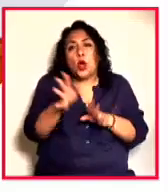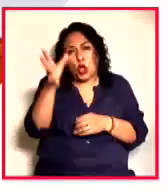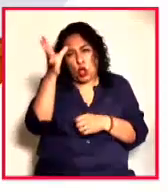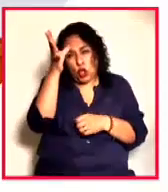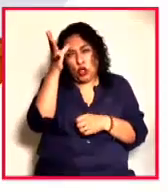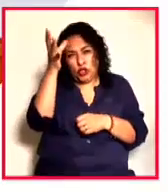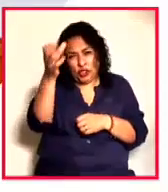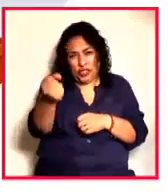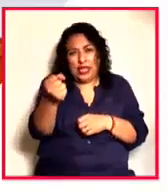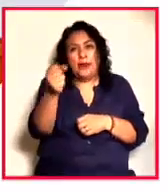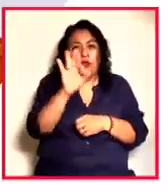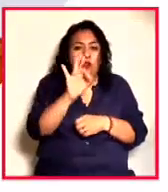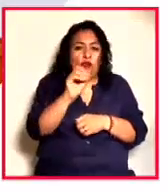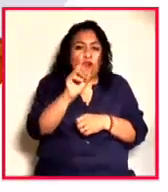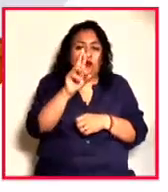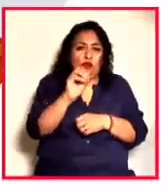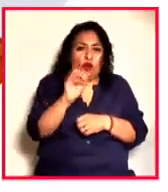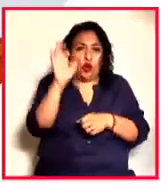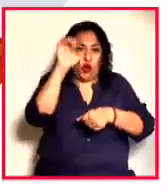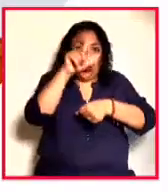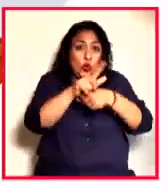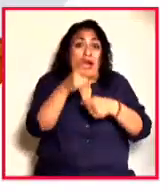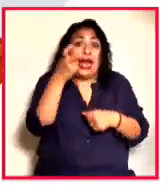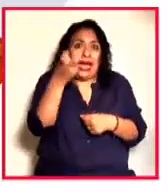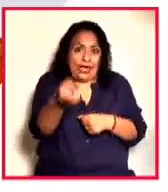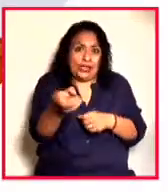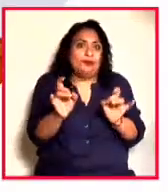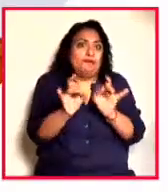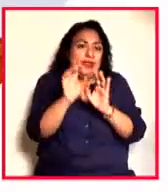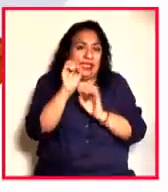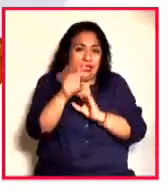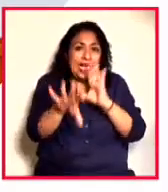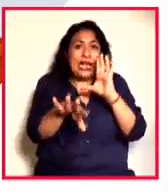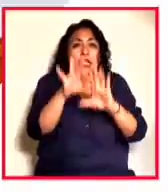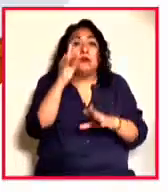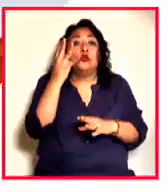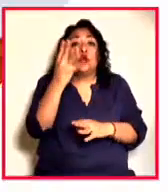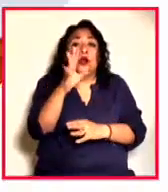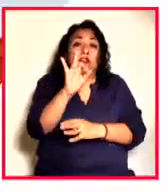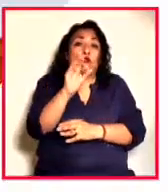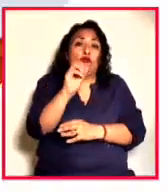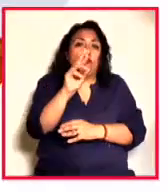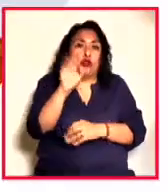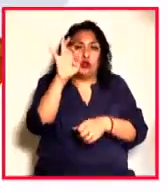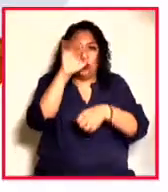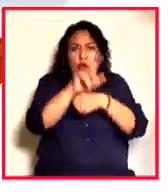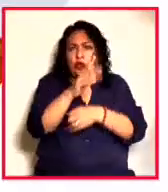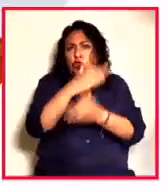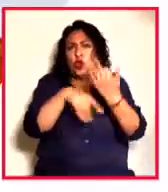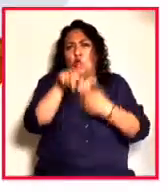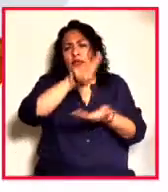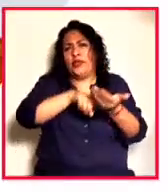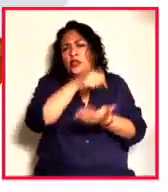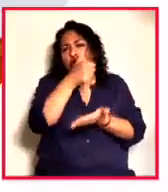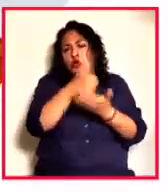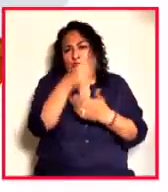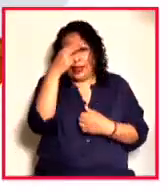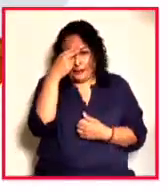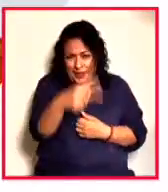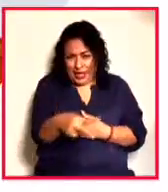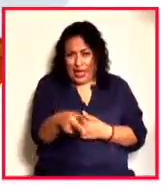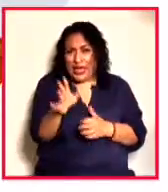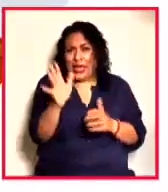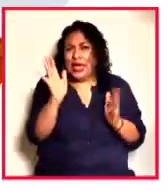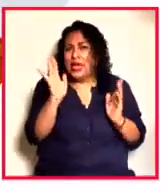del foro cultural. Y eso es lo que pasó. Elegimos cuatro foros culturales que están todos en la Ciudad de México, que no se